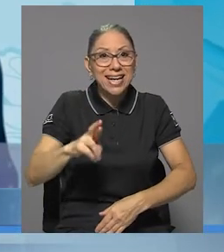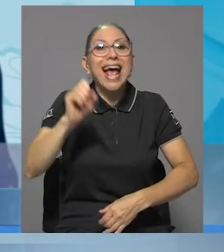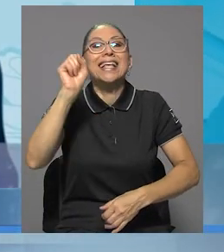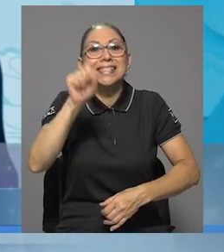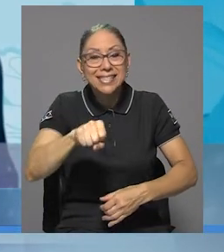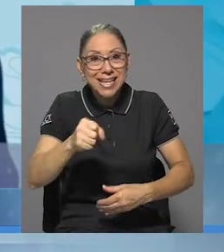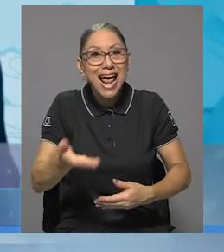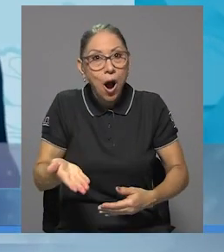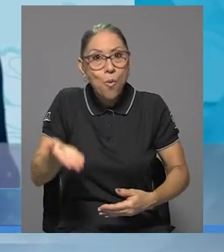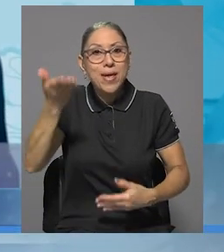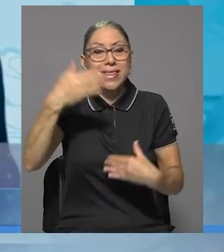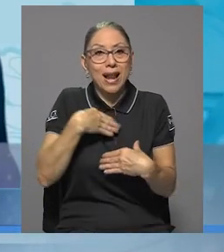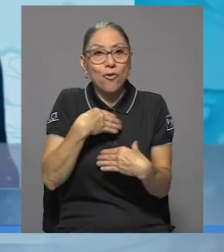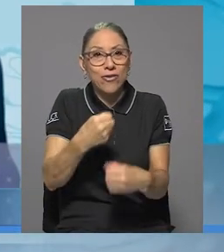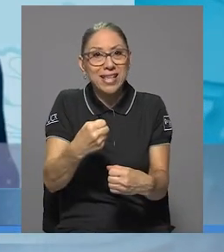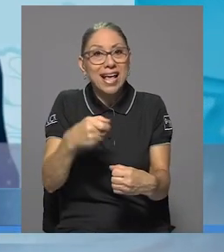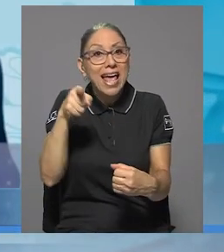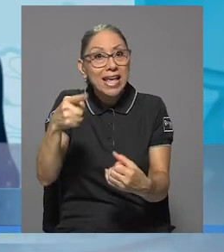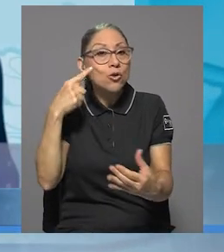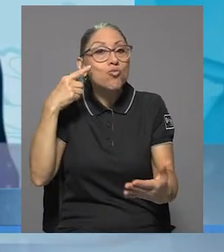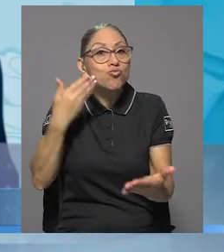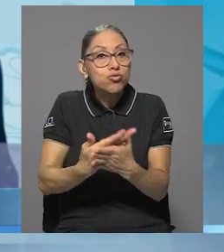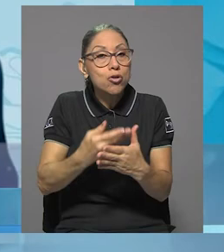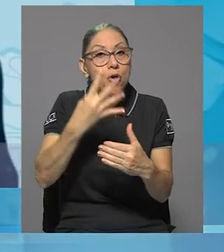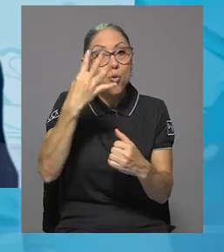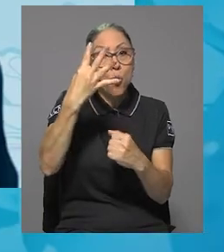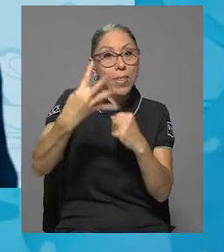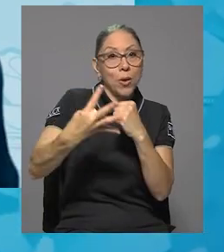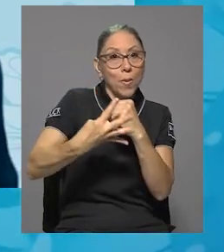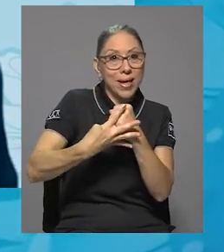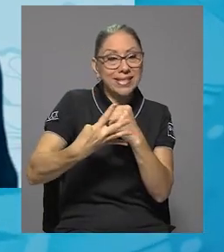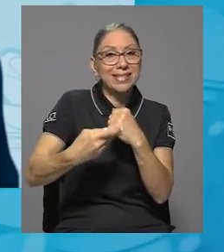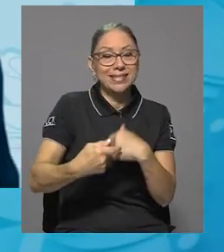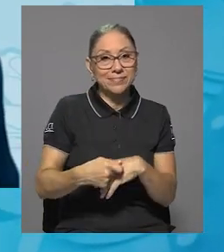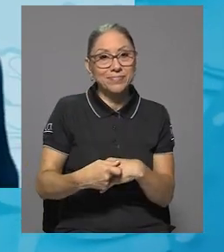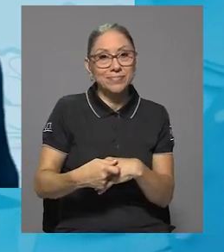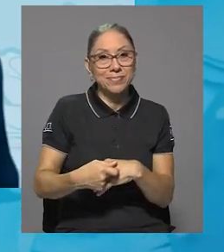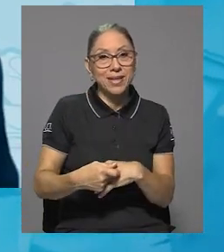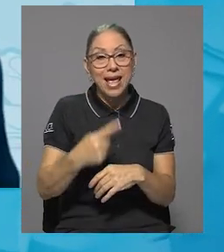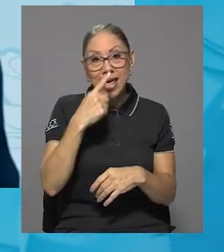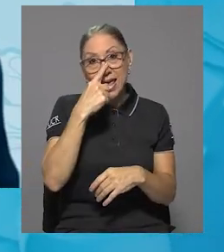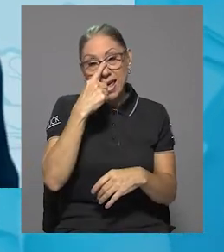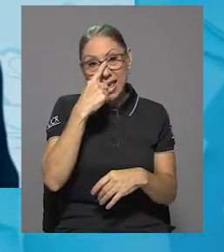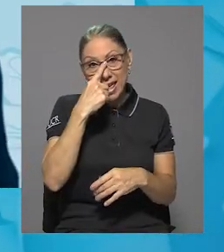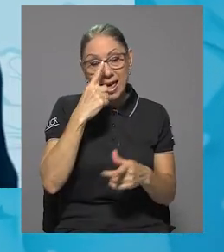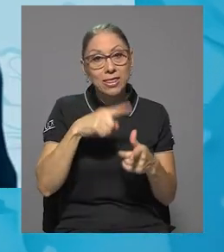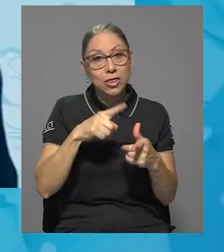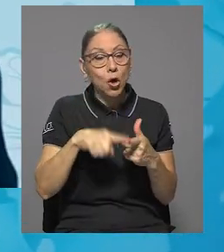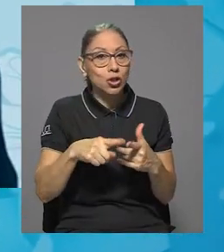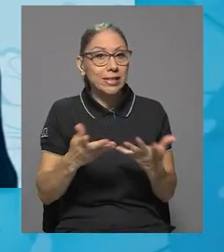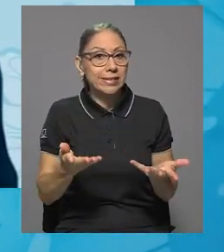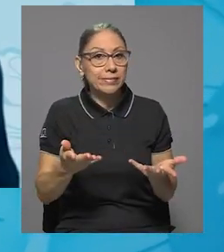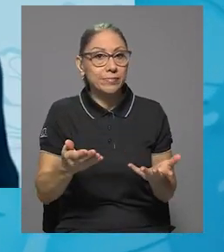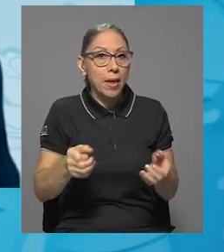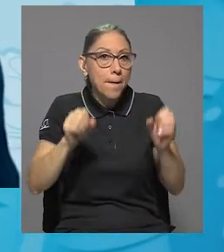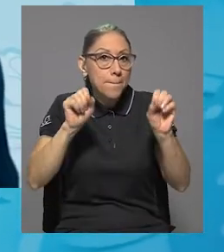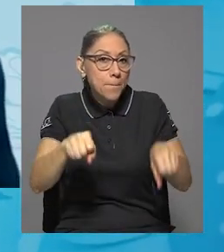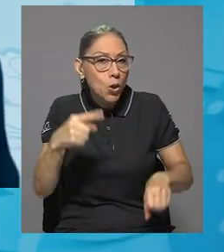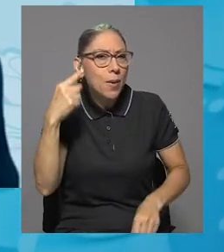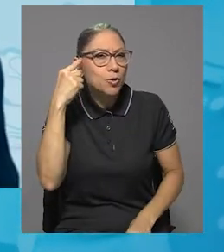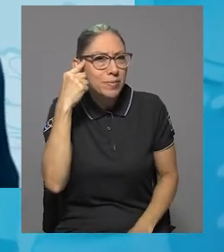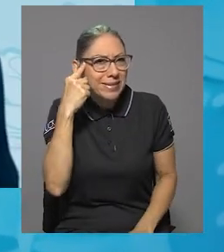confianza. Eso lo tenemos demostrado prácticamente en cuatro ocasiones diferentes. Y entonces podríamos suponer